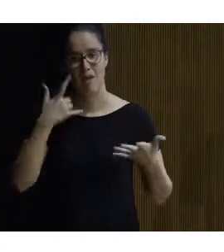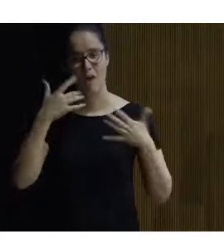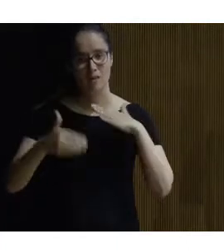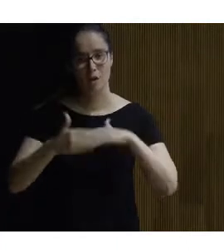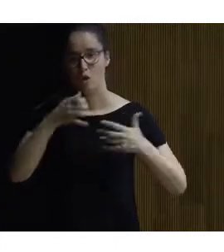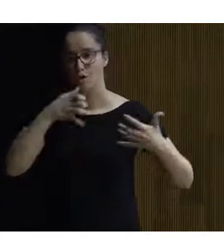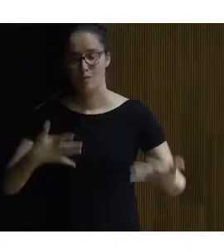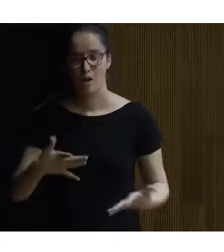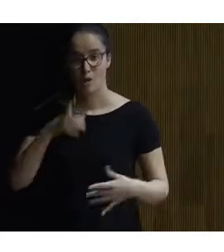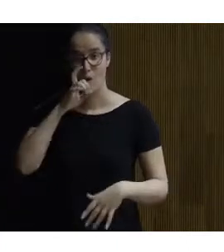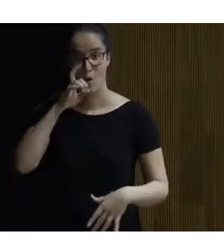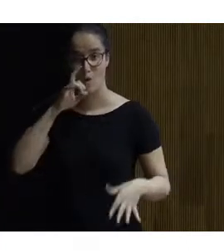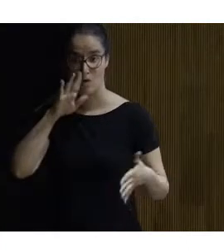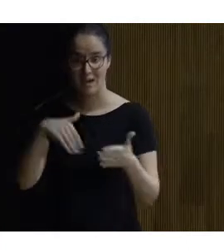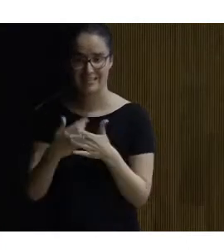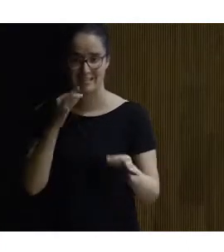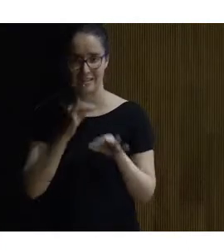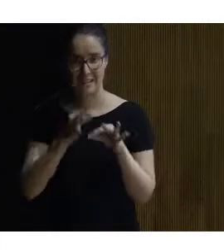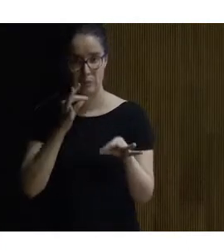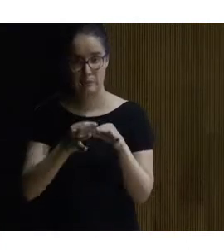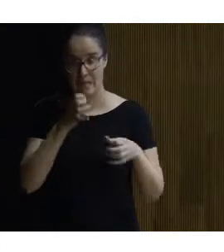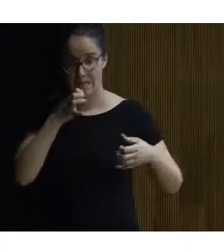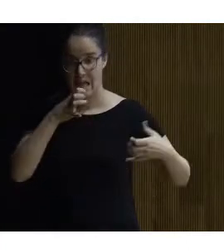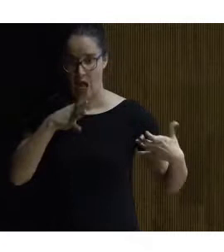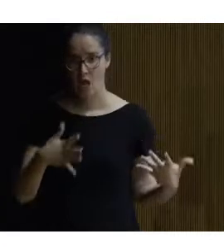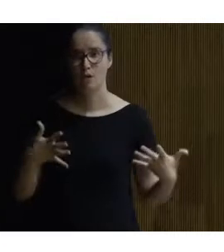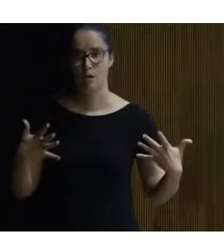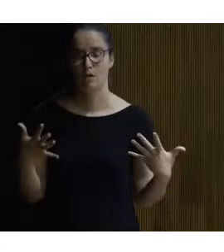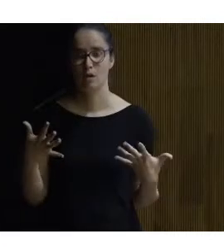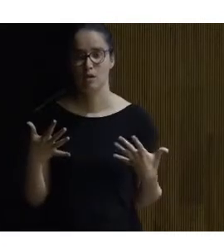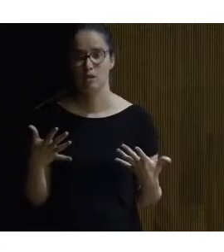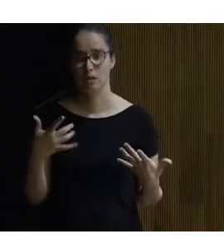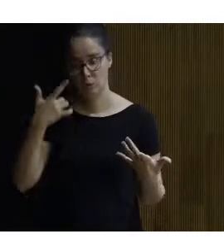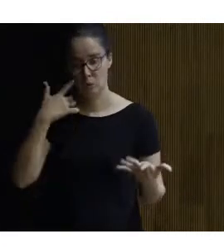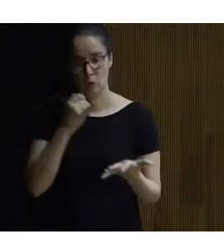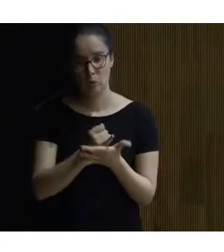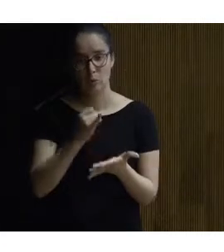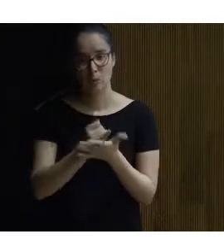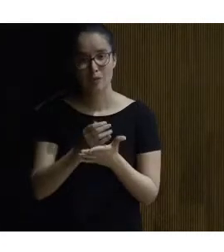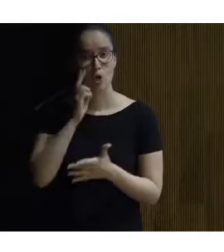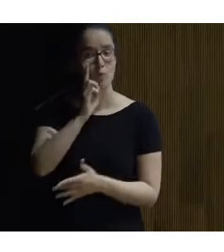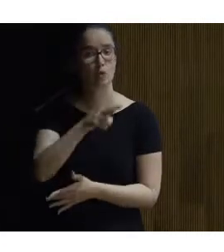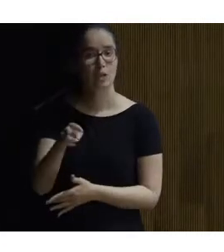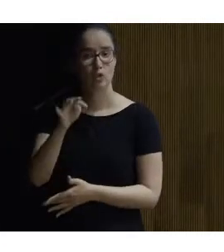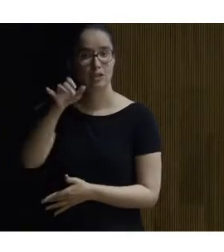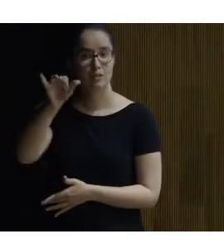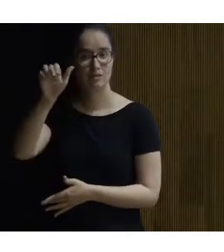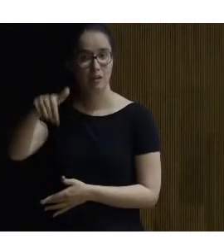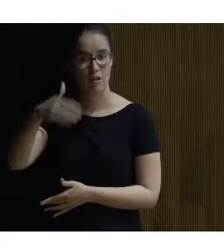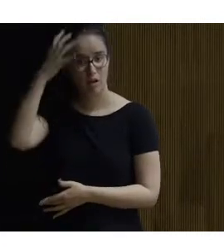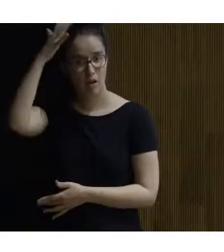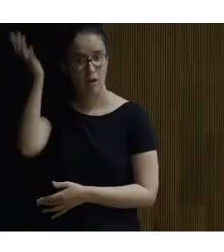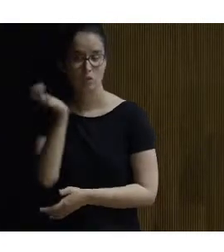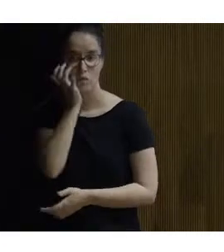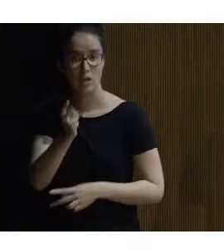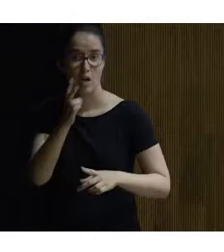en el mes de junio hasta septiembre y ahora estamos en trámites con el Thyssen con el Reina Sofía y con el